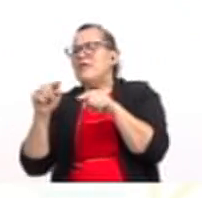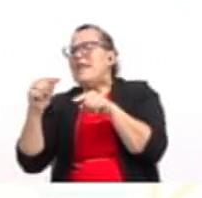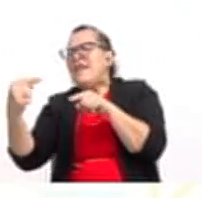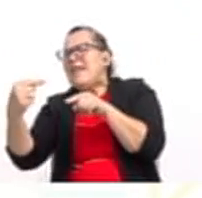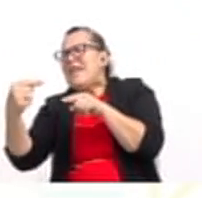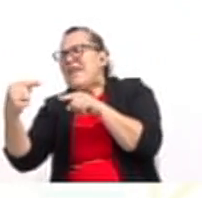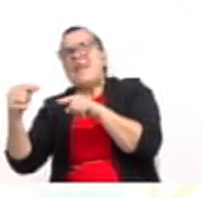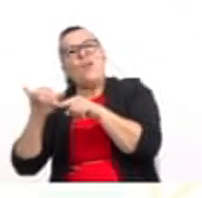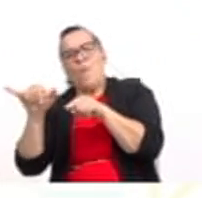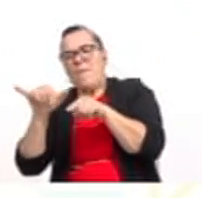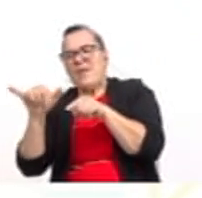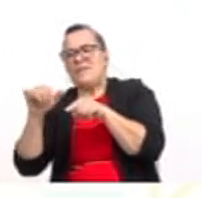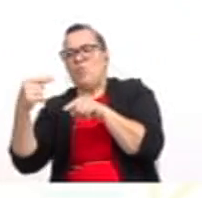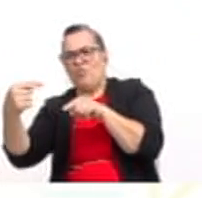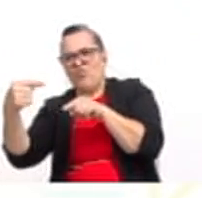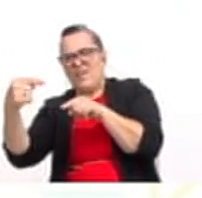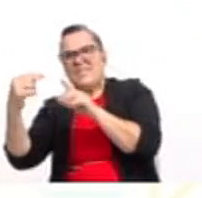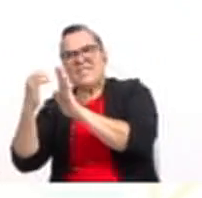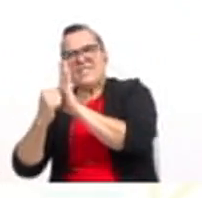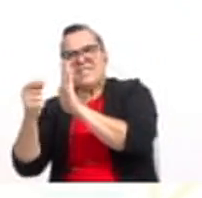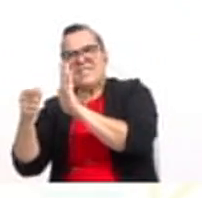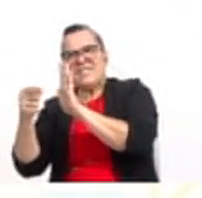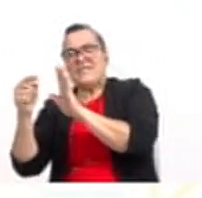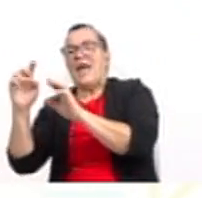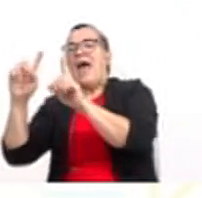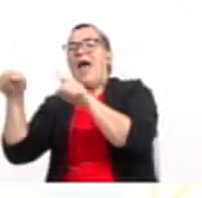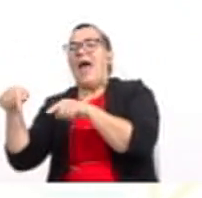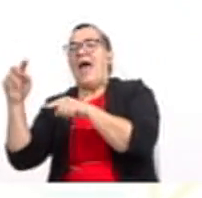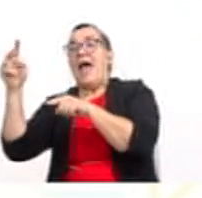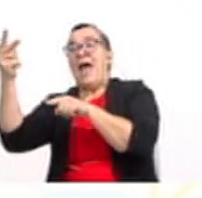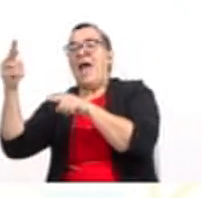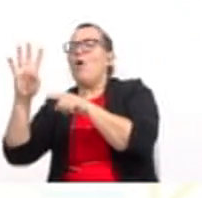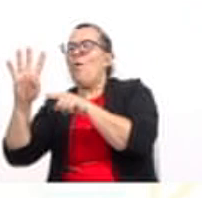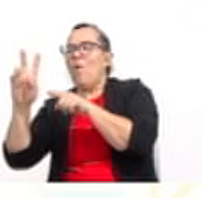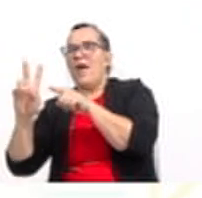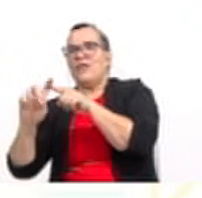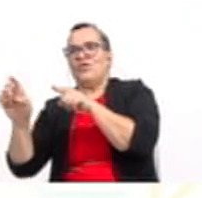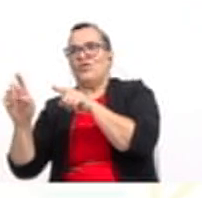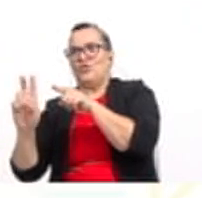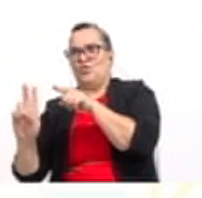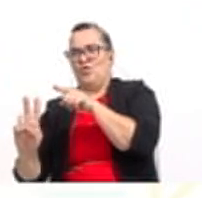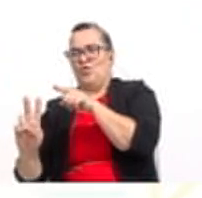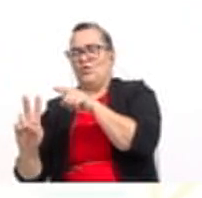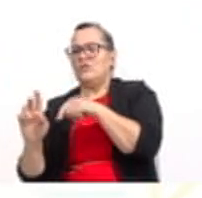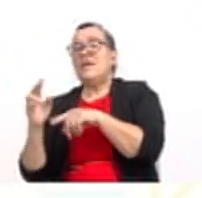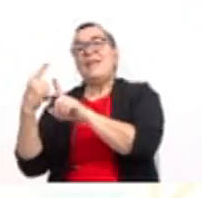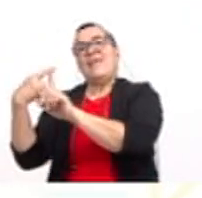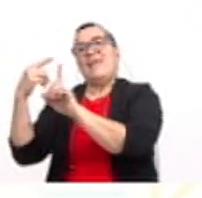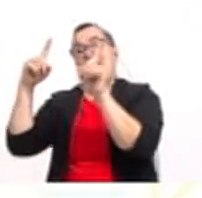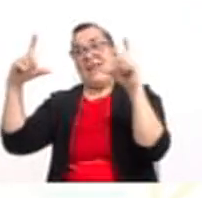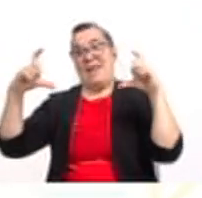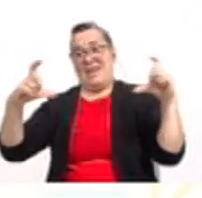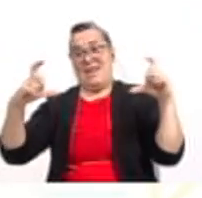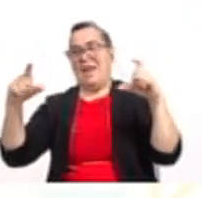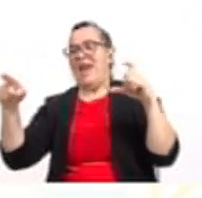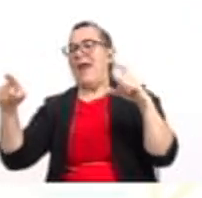esa misma expresión, es decir, el cuadrado de 4 sobre 2. Luego le vamos a sumar 11.